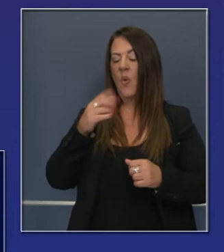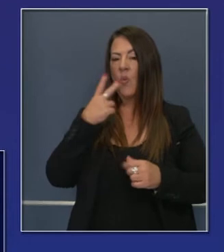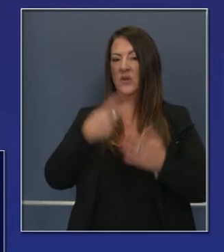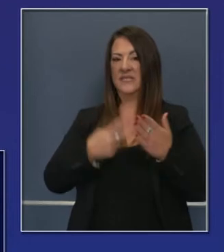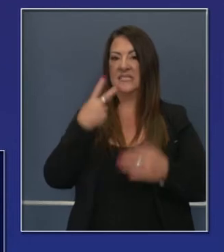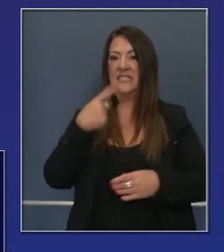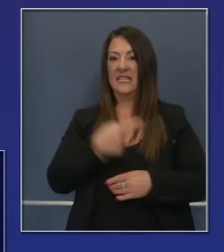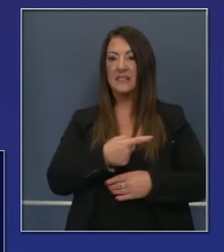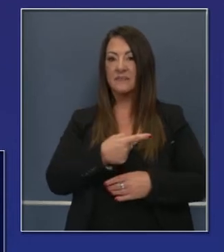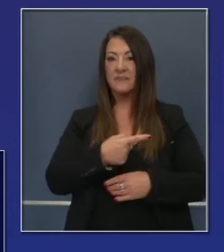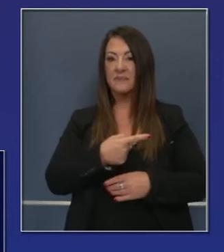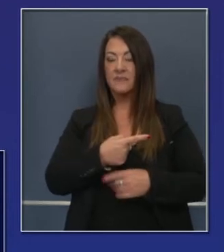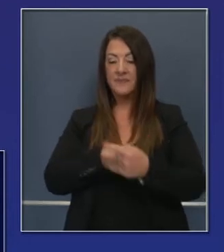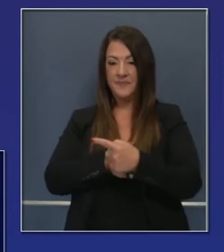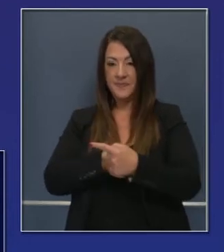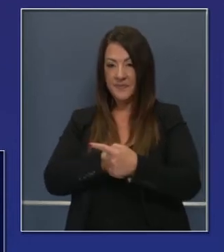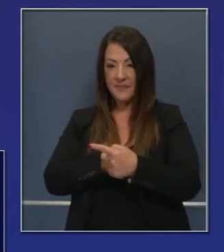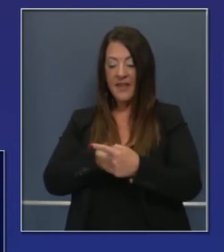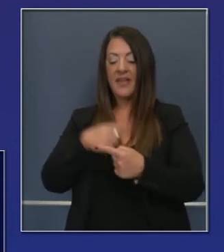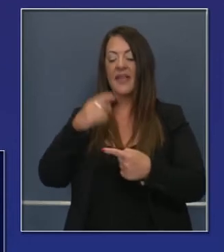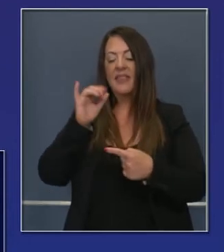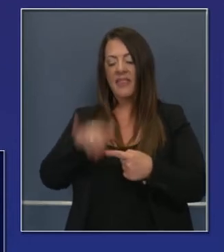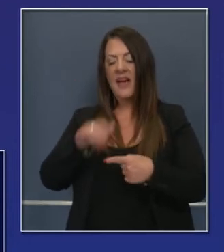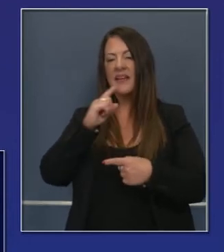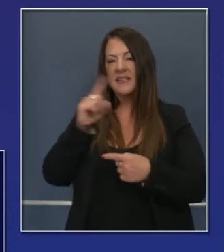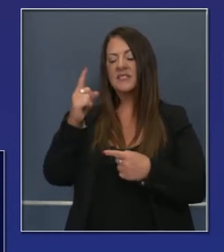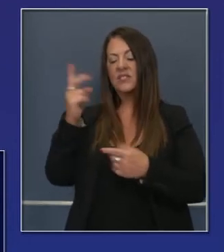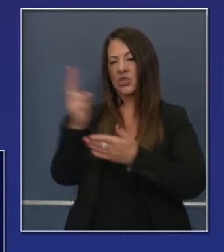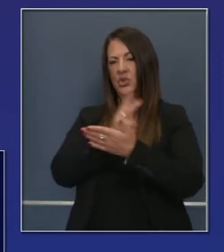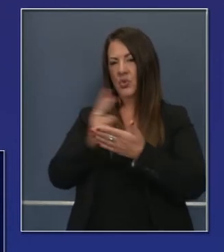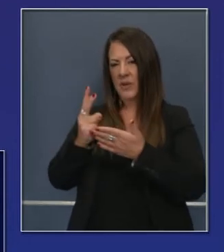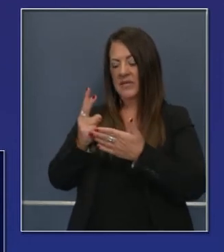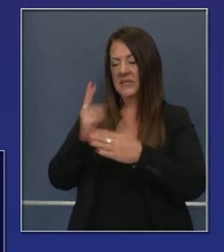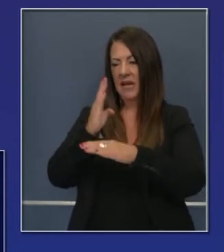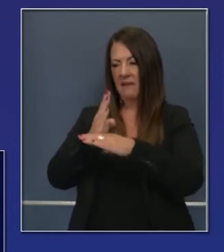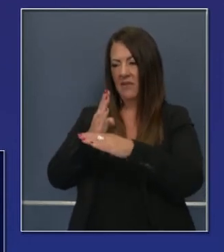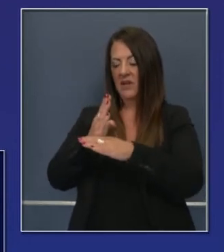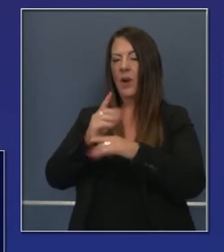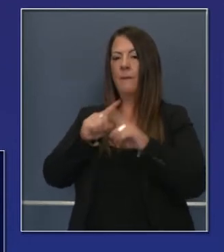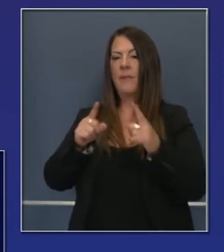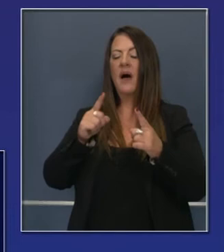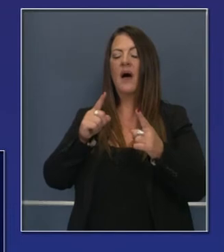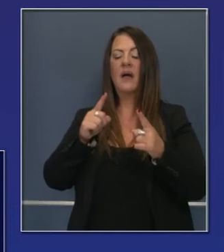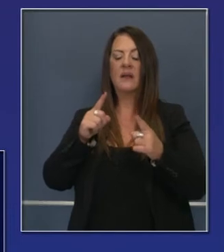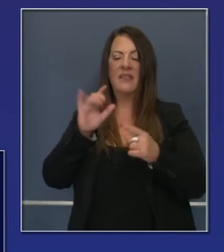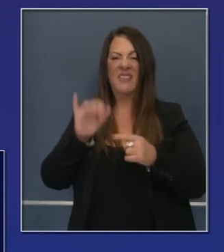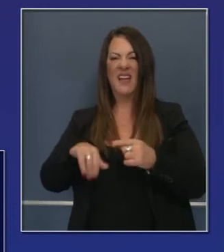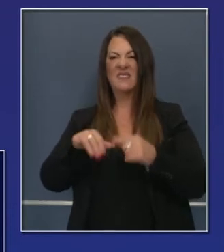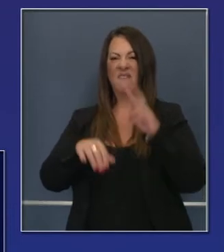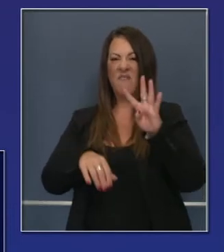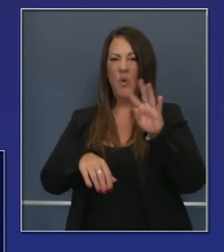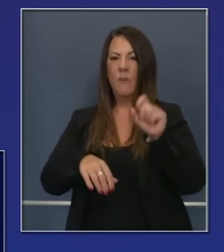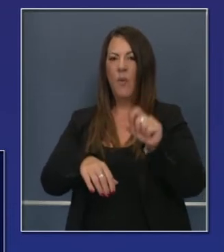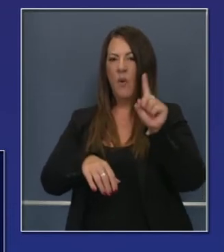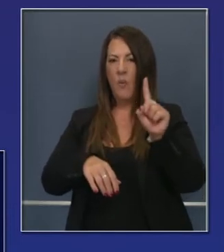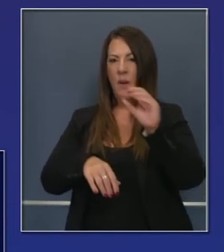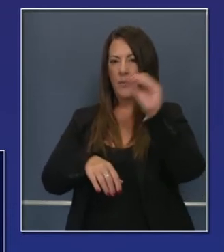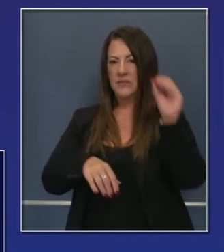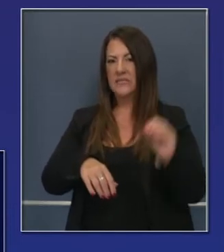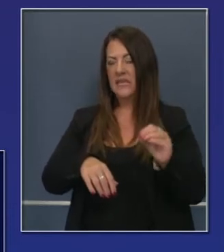este es el de catorce días. Cinco punto uno por ciento. La tasa de positivos del siete por ciento es cuatro cuatro punto